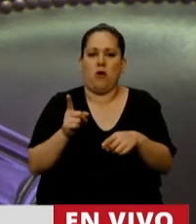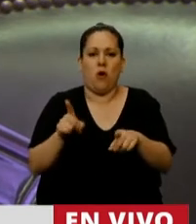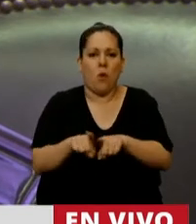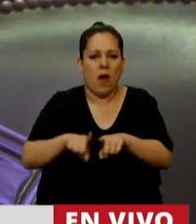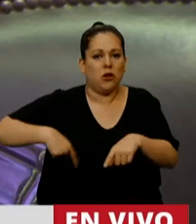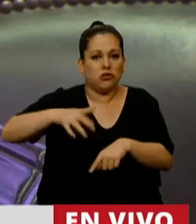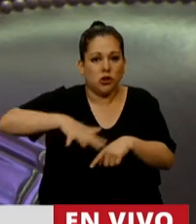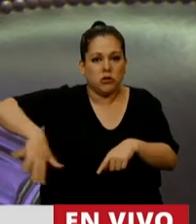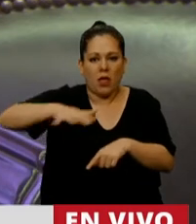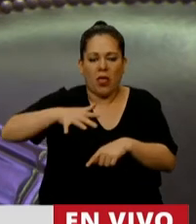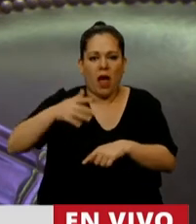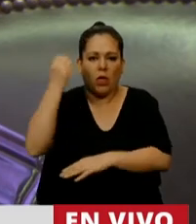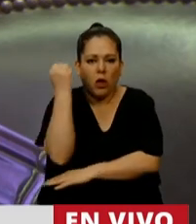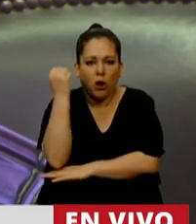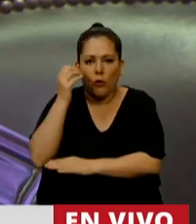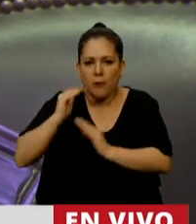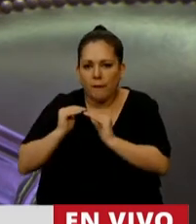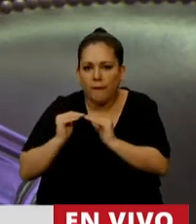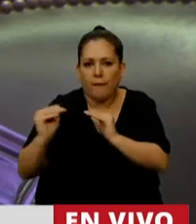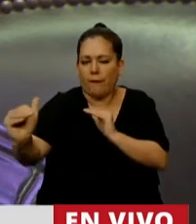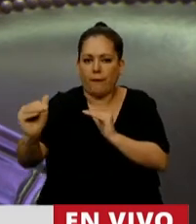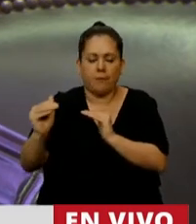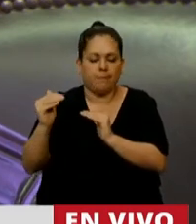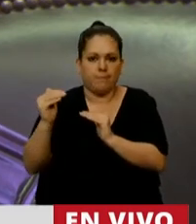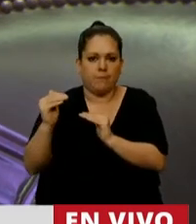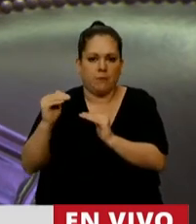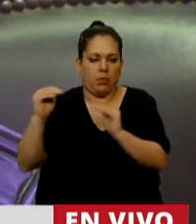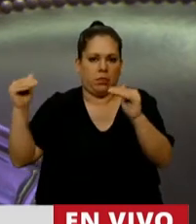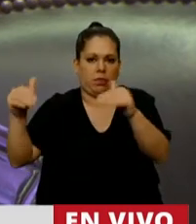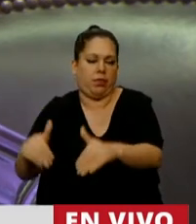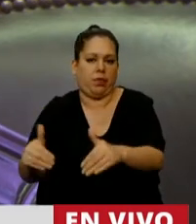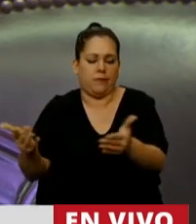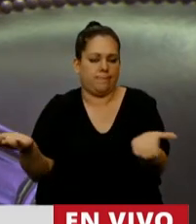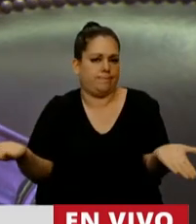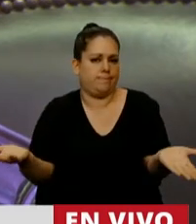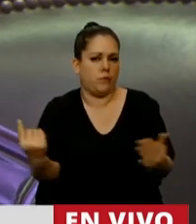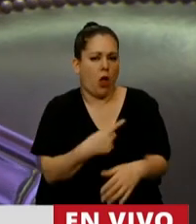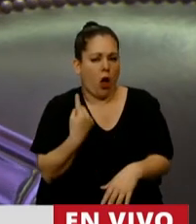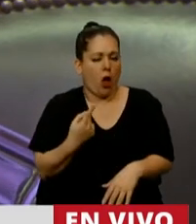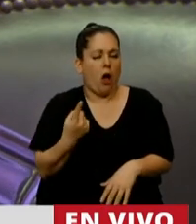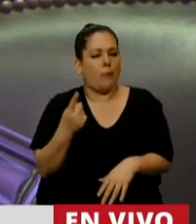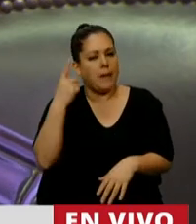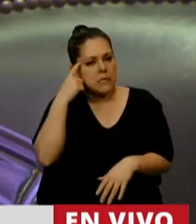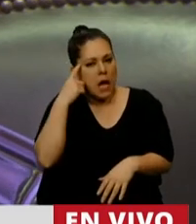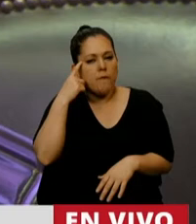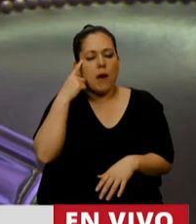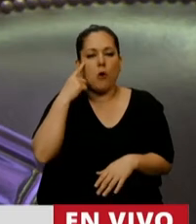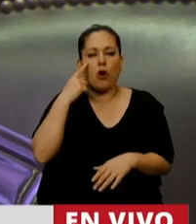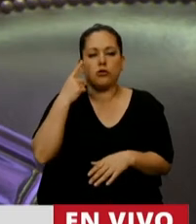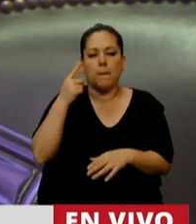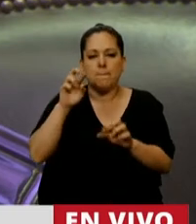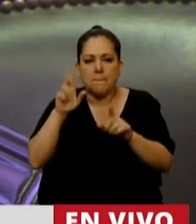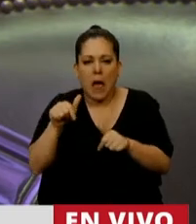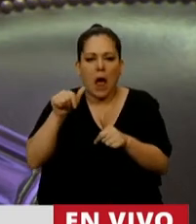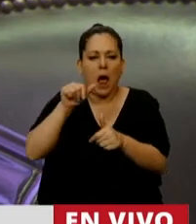social, económica y cambiaria. Todos confiamos que con la reestructuración de la deuda